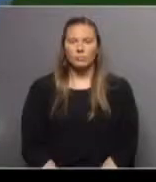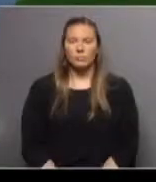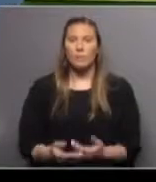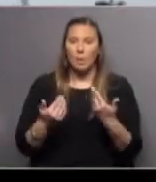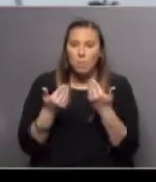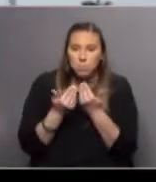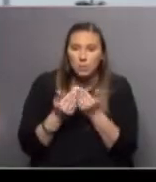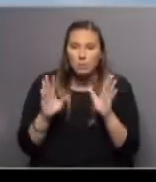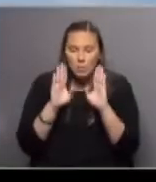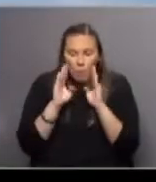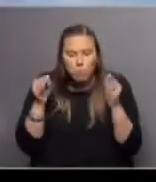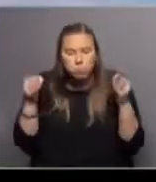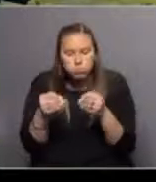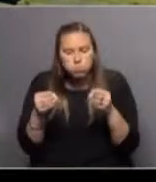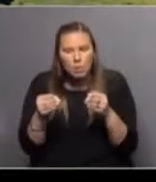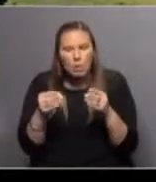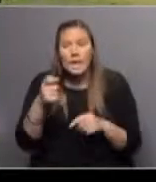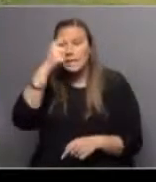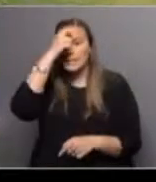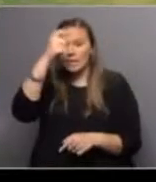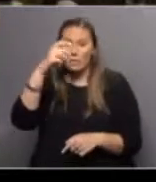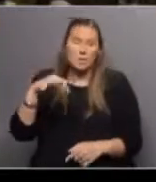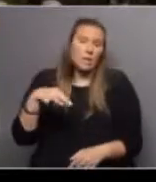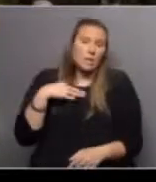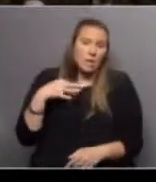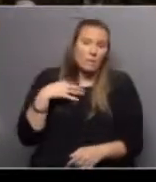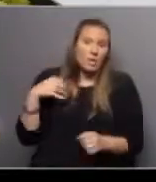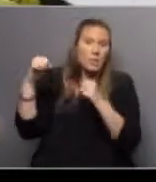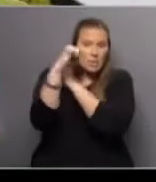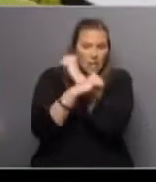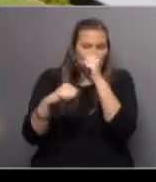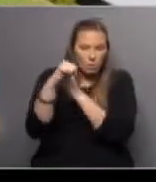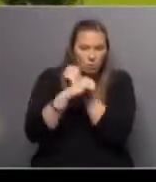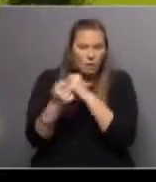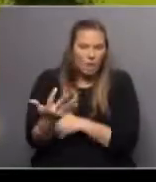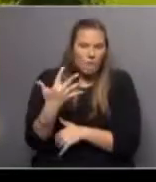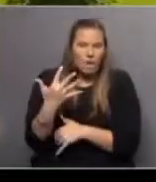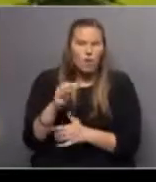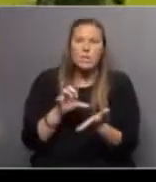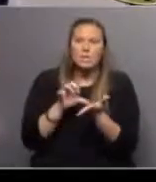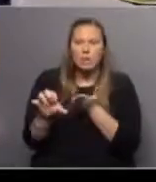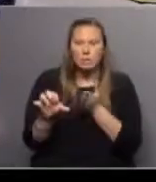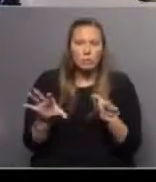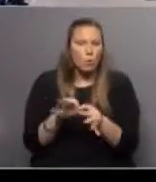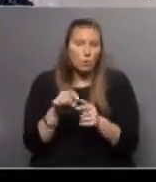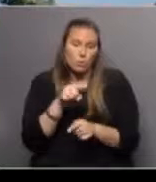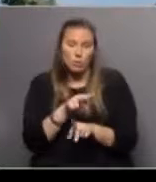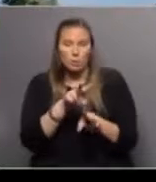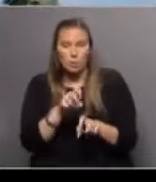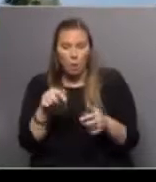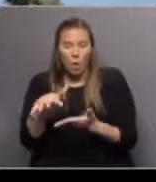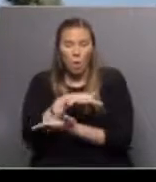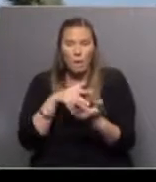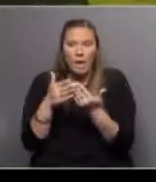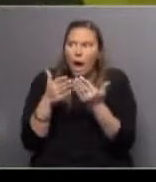Nacimos con un foco claro en las ciencias de la vida, alta tecnología, alto valor agregado y servicios relacionados. Hoy somos un